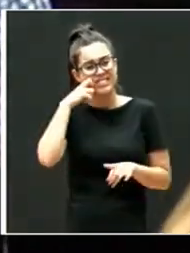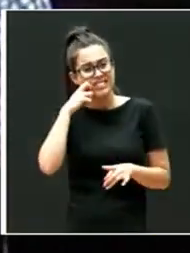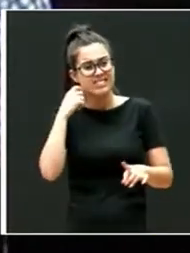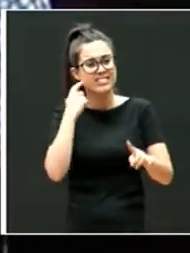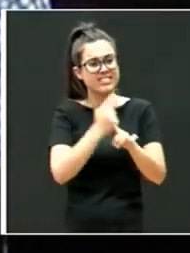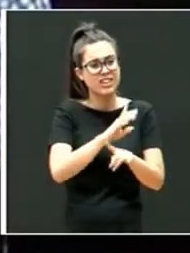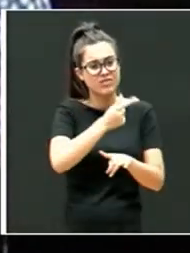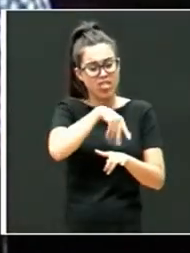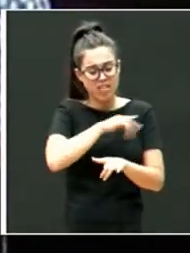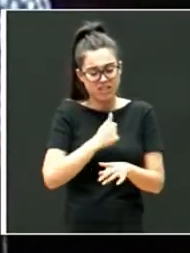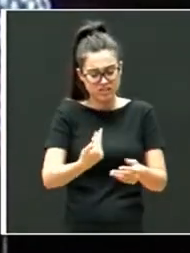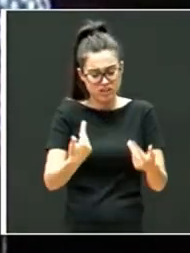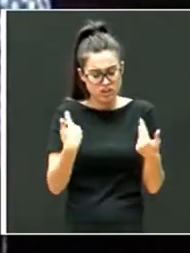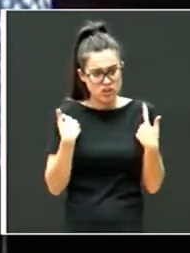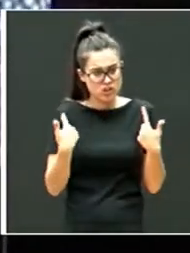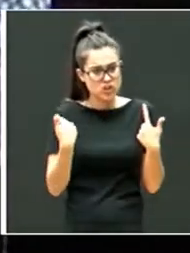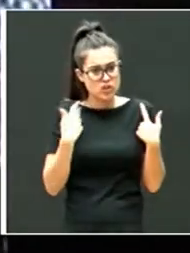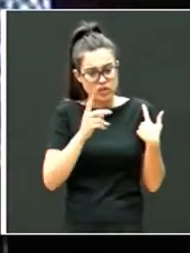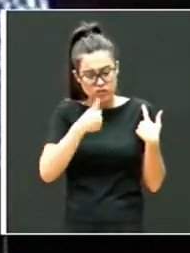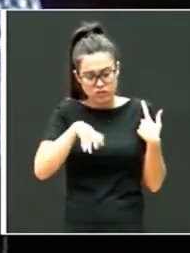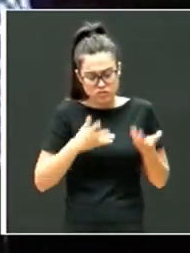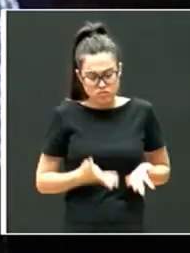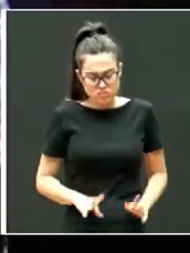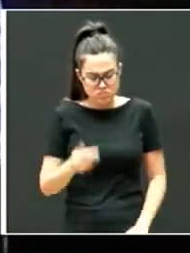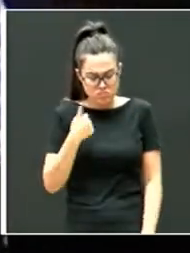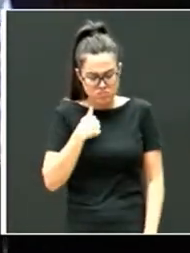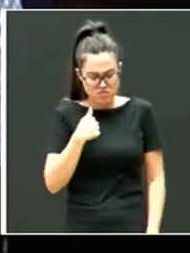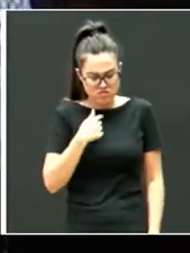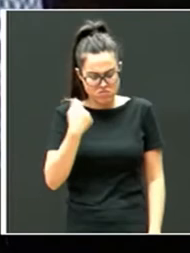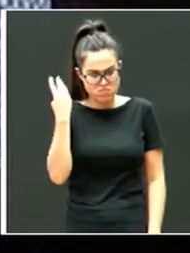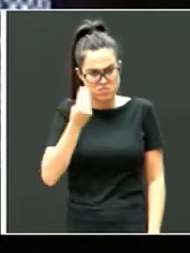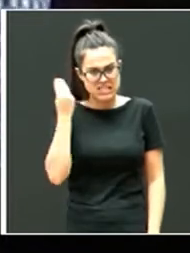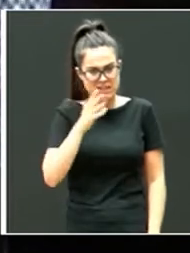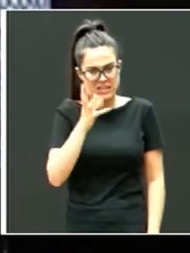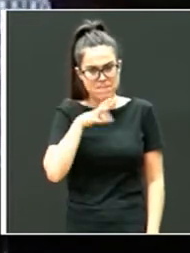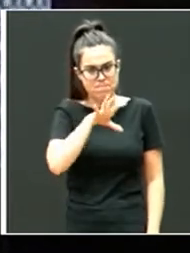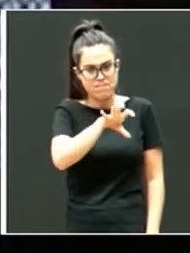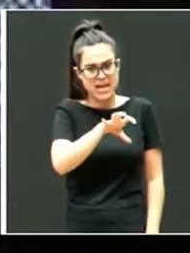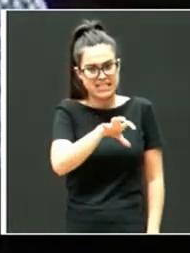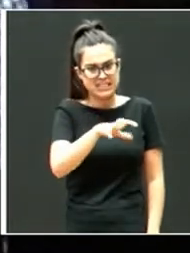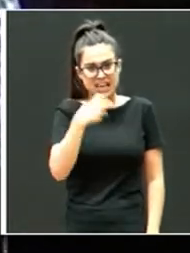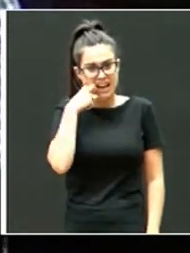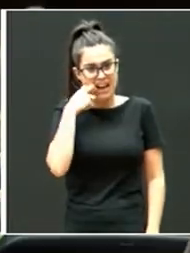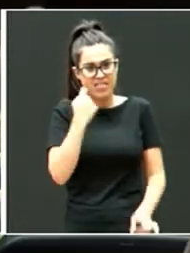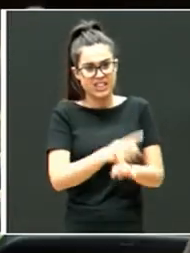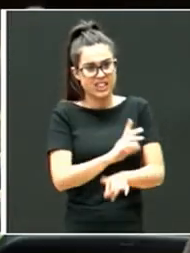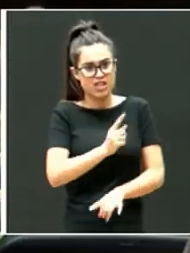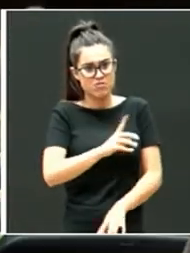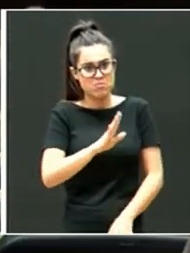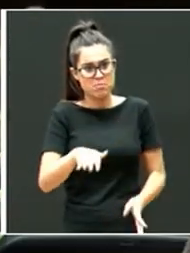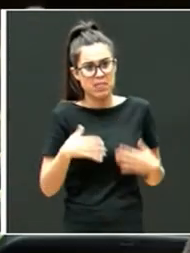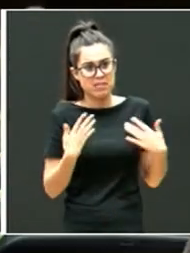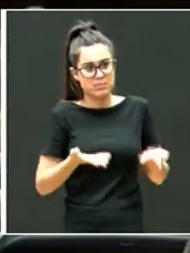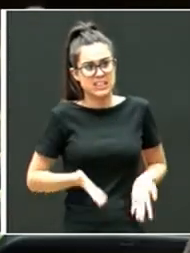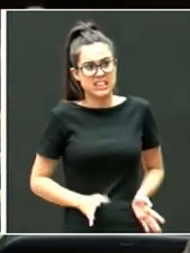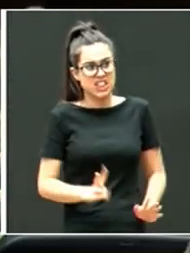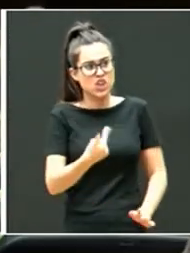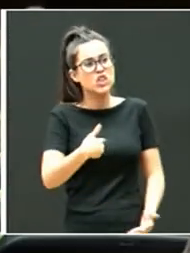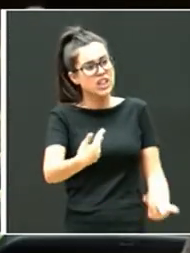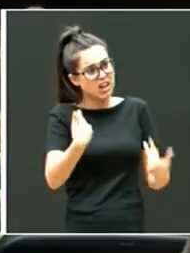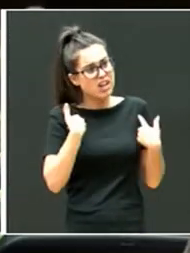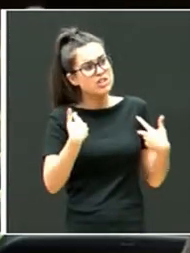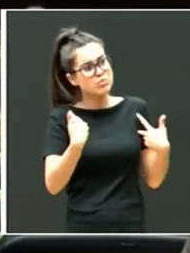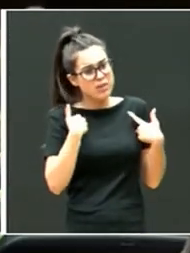suben nuestros hijos. Es increíble, yo pensaba que vivía en un país que no era racista, hasta que tuve un hijo que lo ha sufrido.